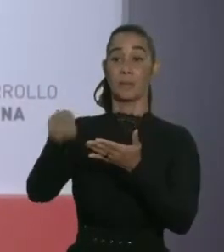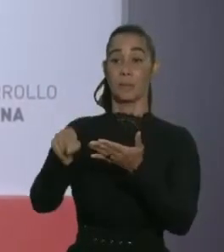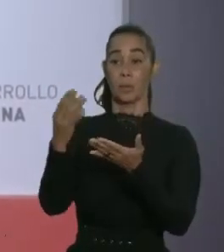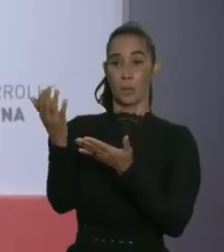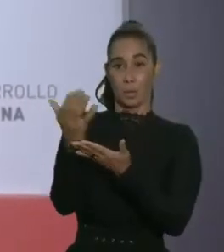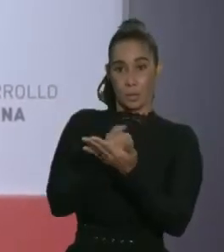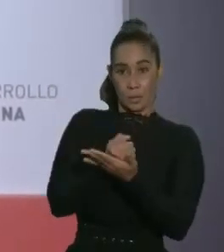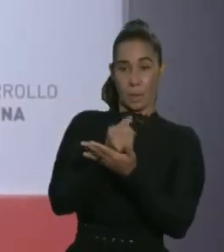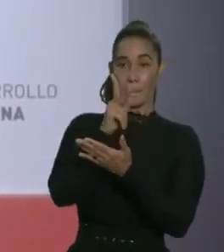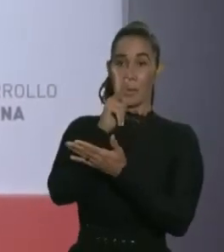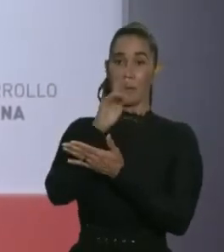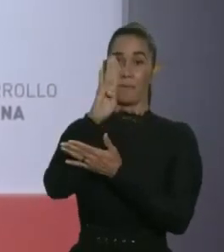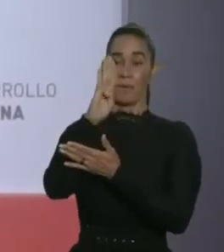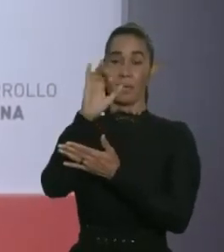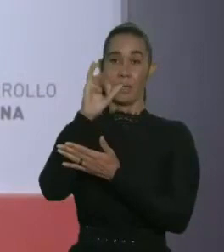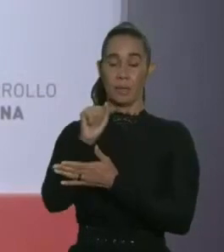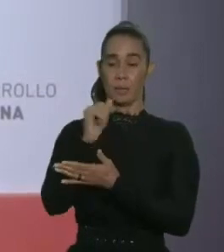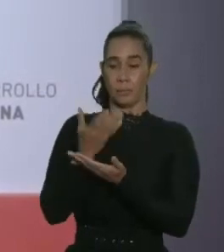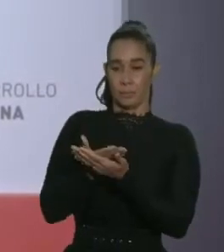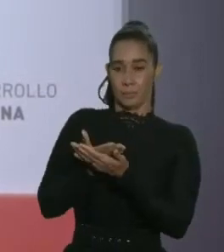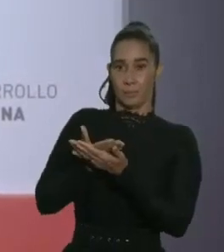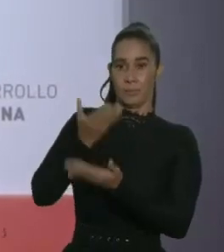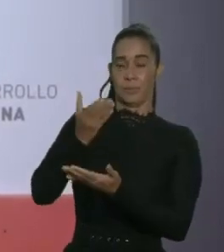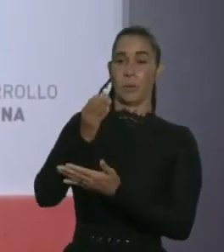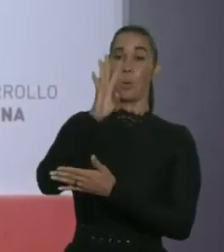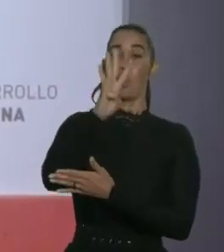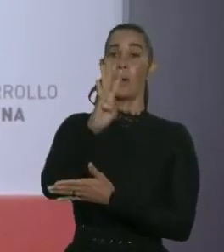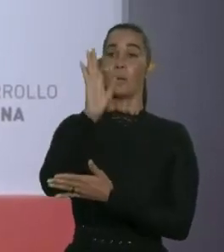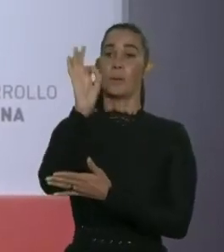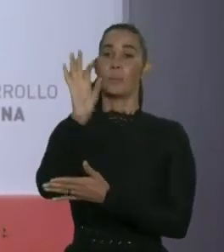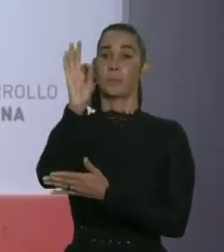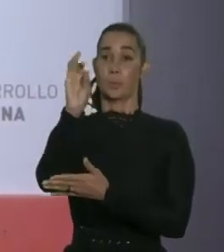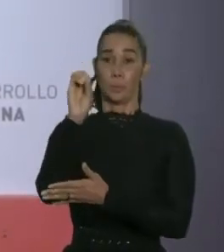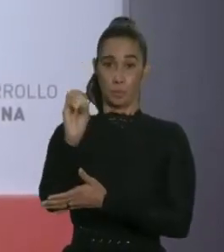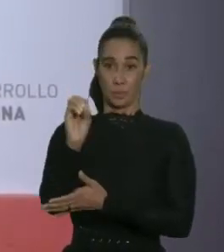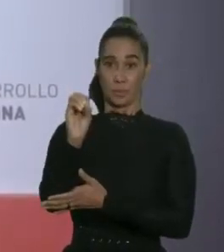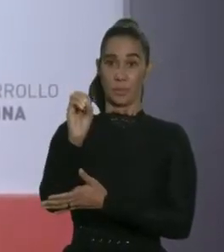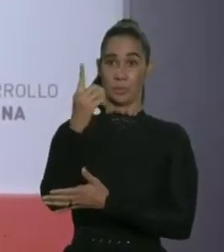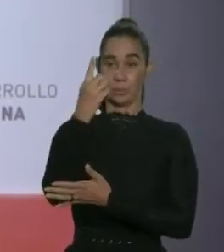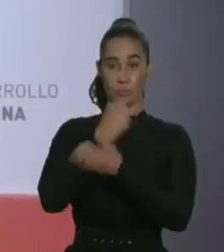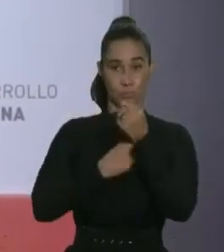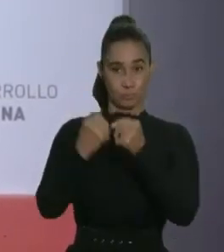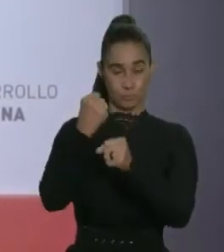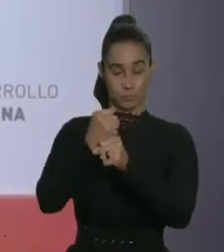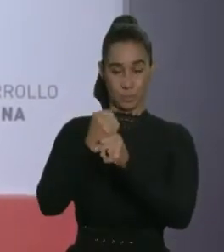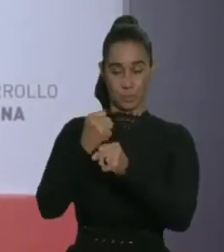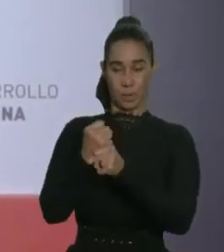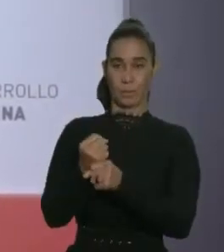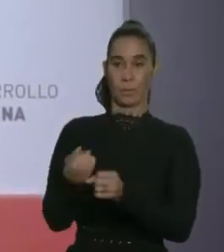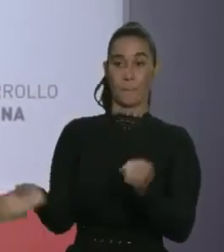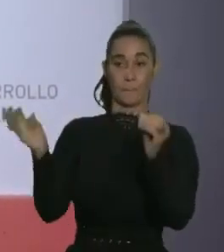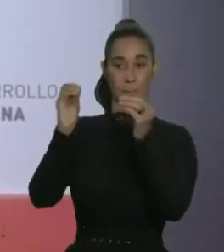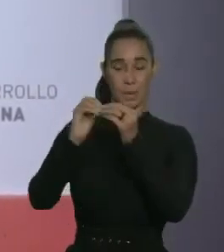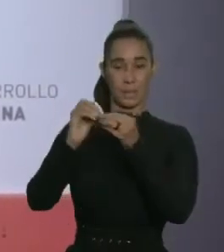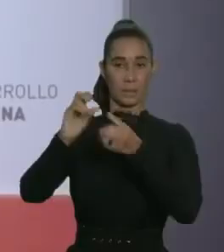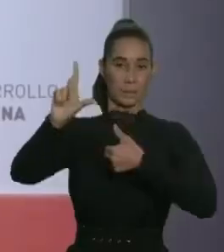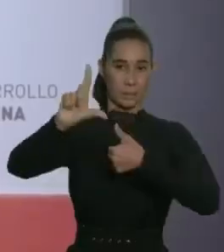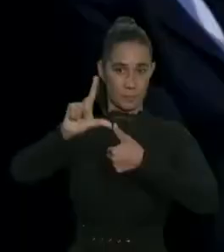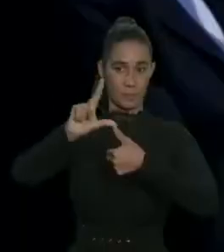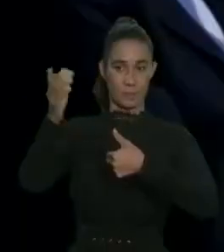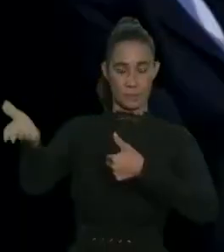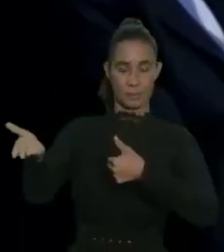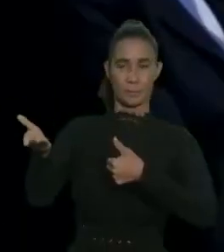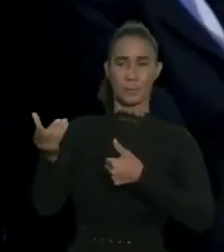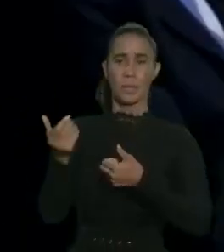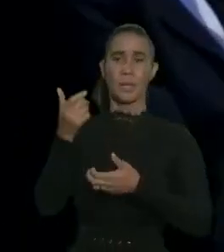Interno Bruto alcanzó un notable crecimiento anual de 4.9%, superior al promedio de América Latina. Eso